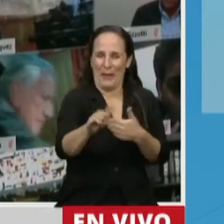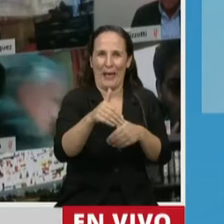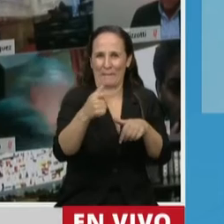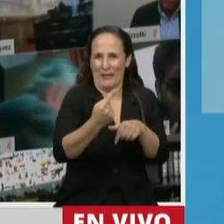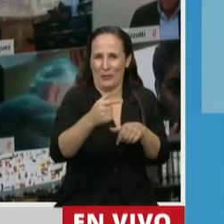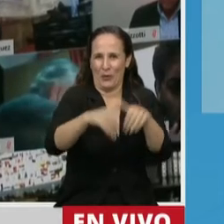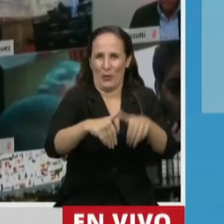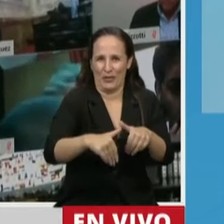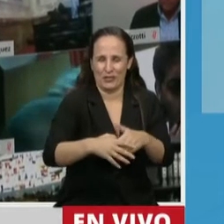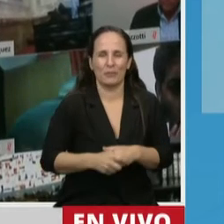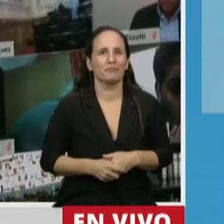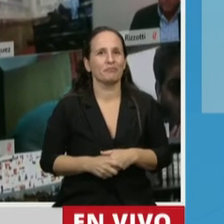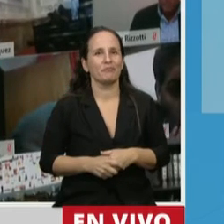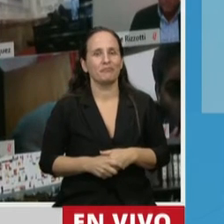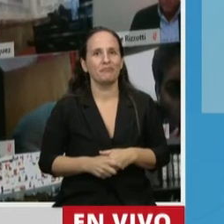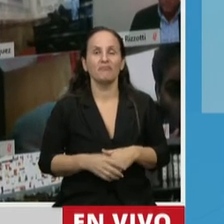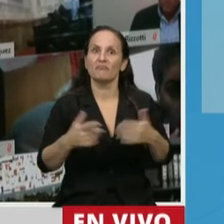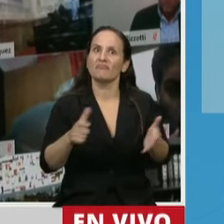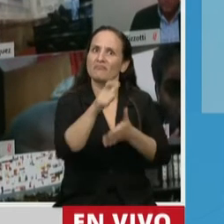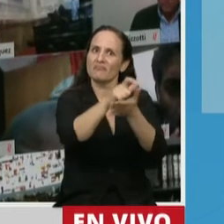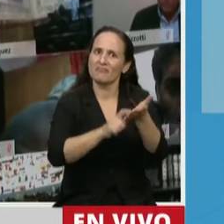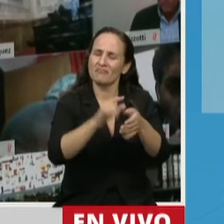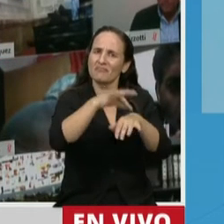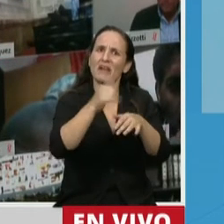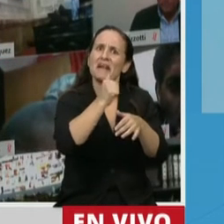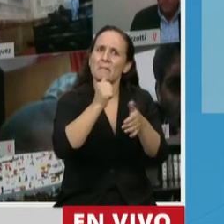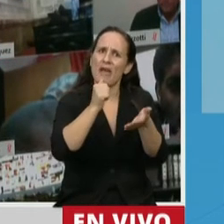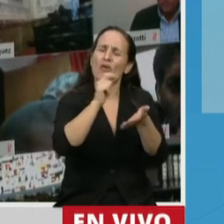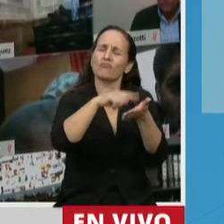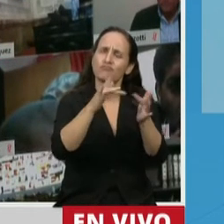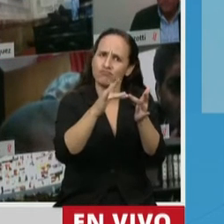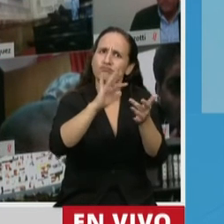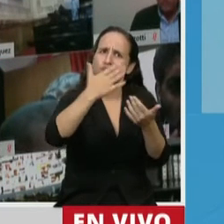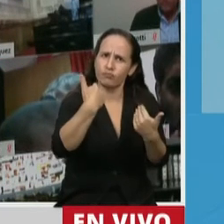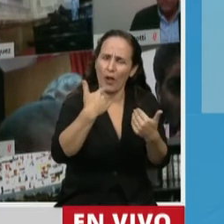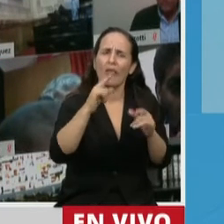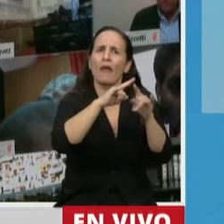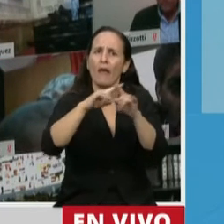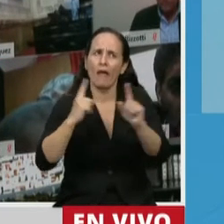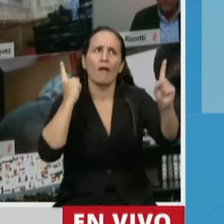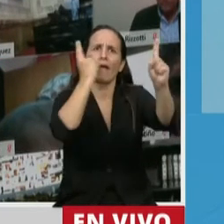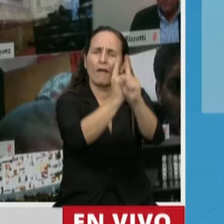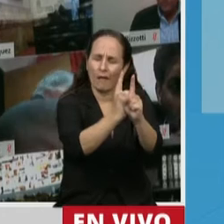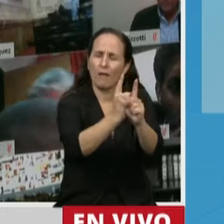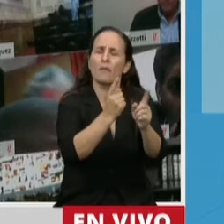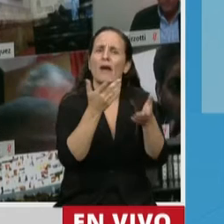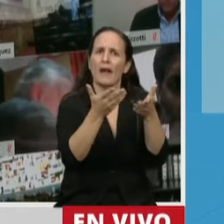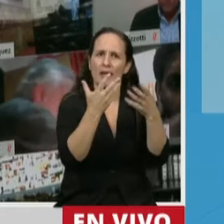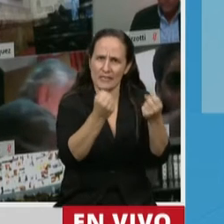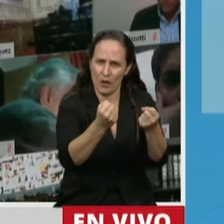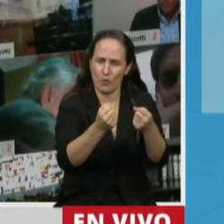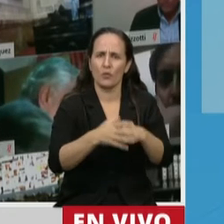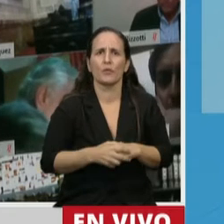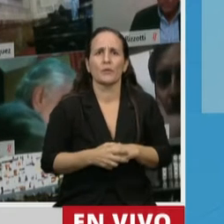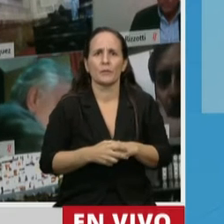pocos minutos. Se habilita la prescripción de medicamentos de manera digital y el uso de plataformas de teleexistencia de salud. Estamos